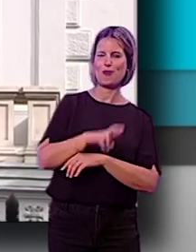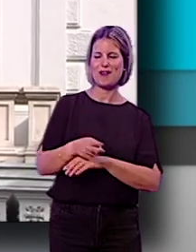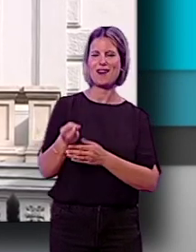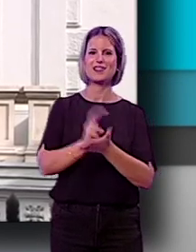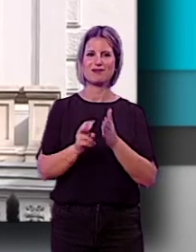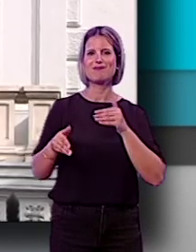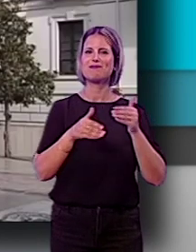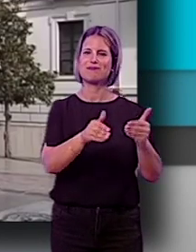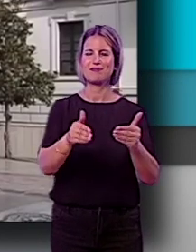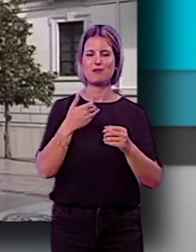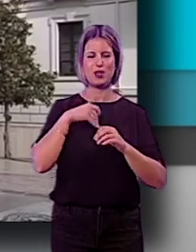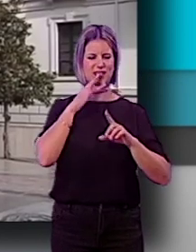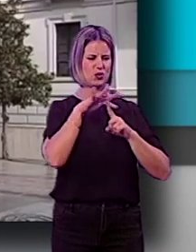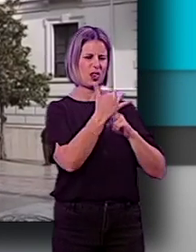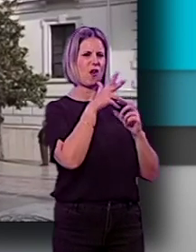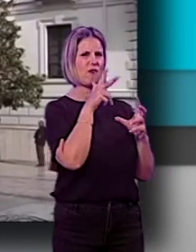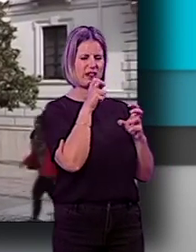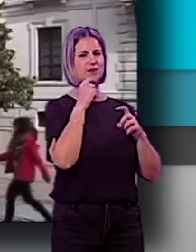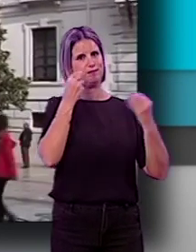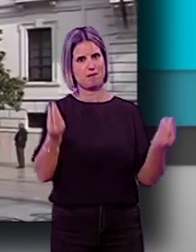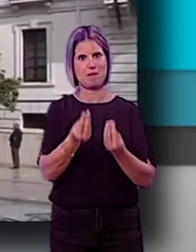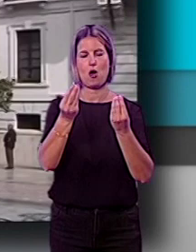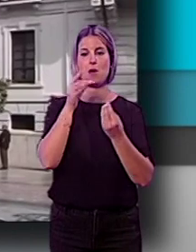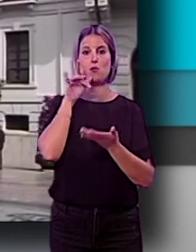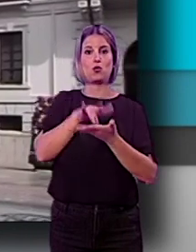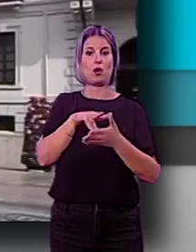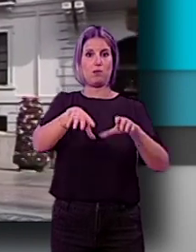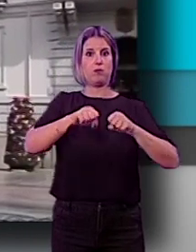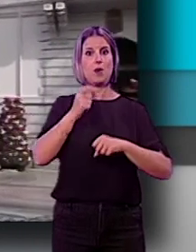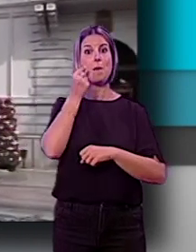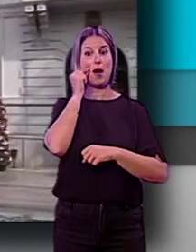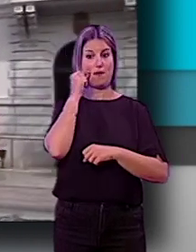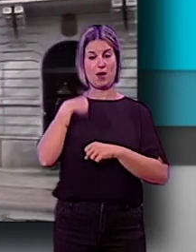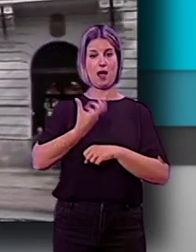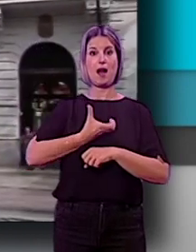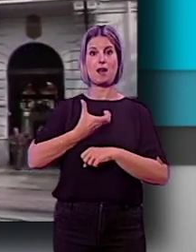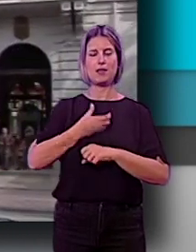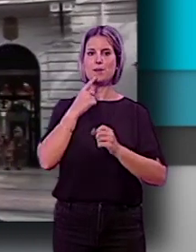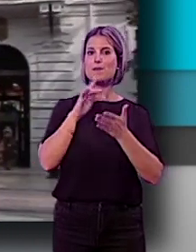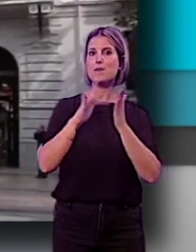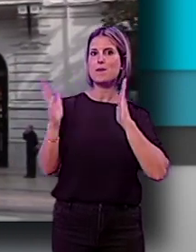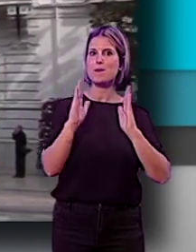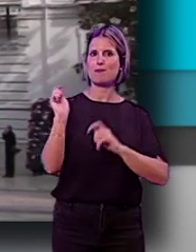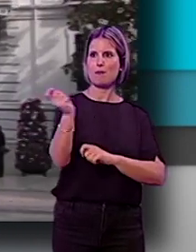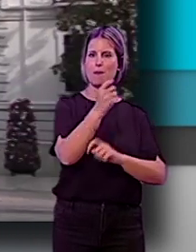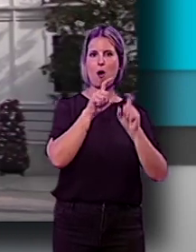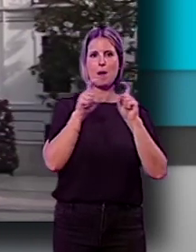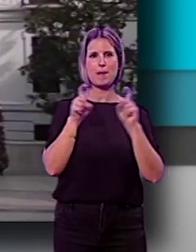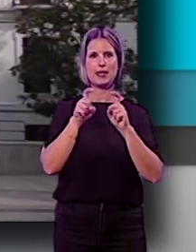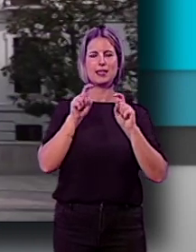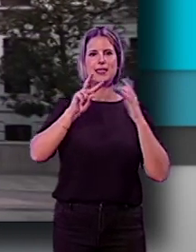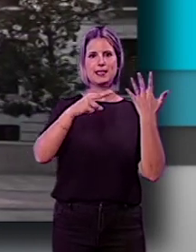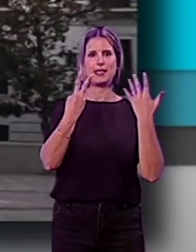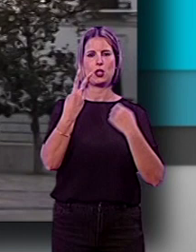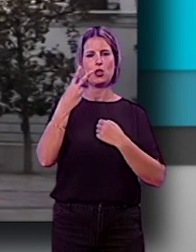y sanear la precaria situación económica que se encontraron, ya que cuando Marifrán Carazo accedió a la alcaldía, el periodo medio de pago a proveedores era de